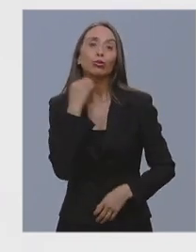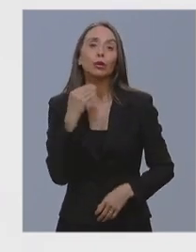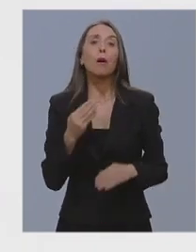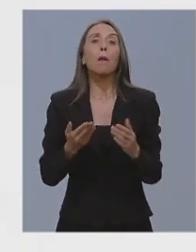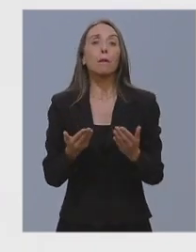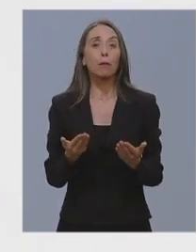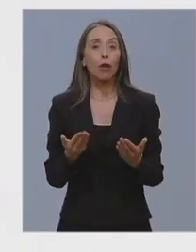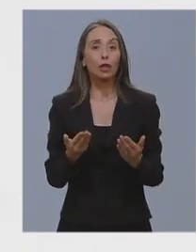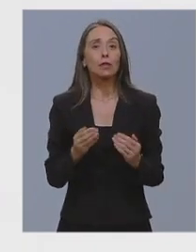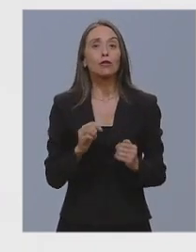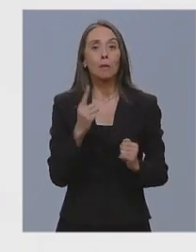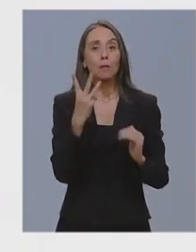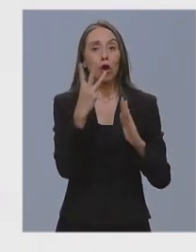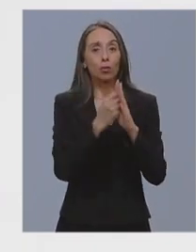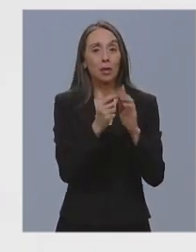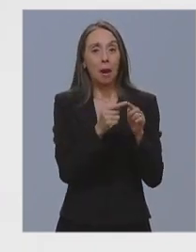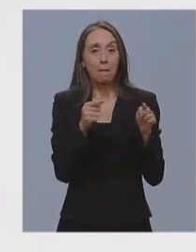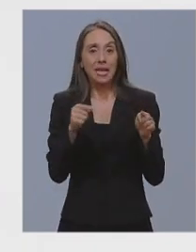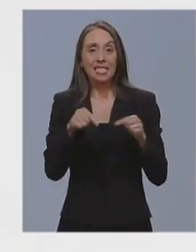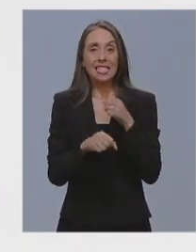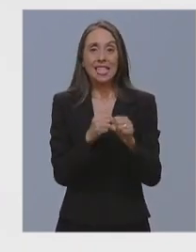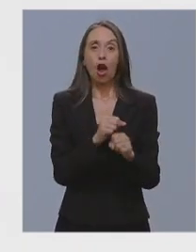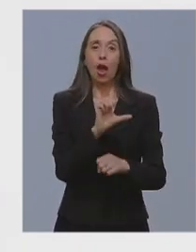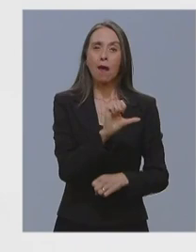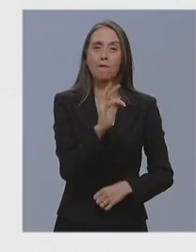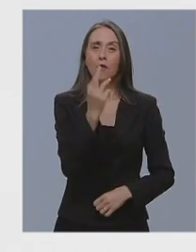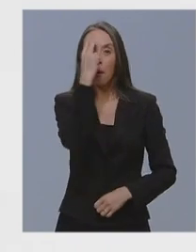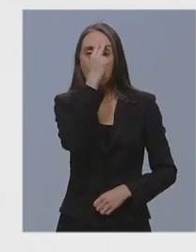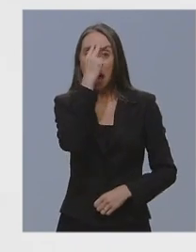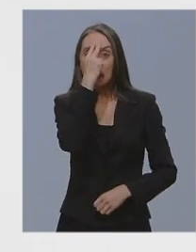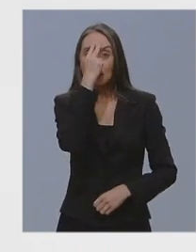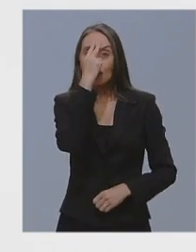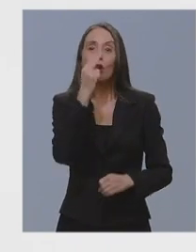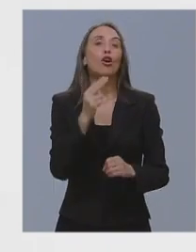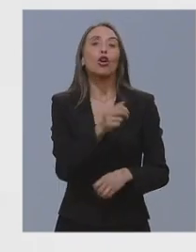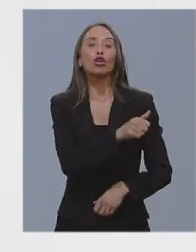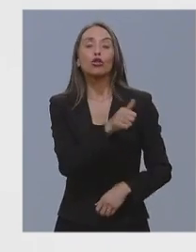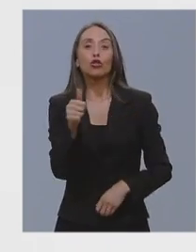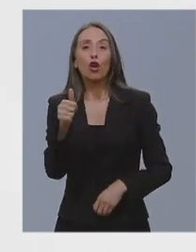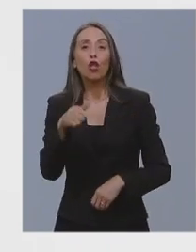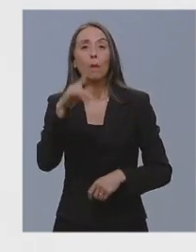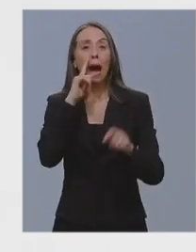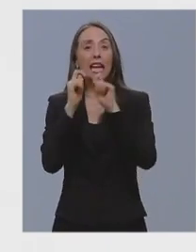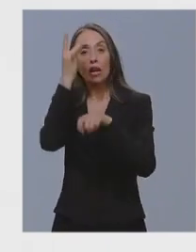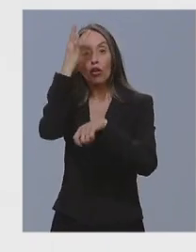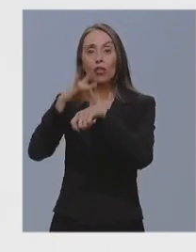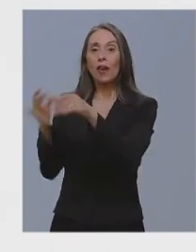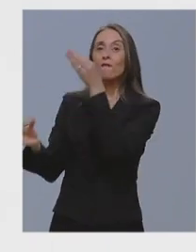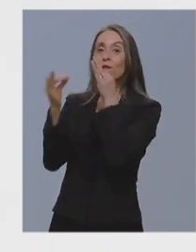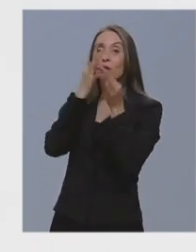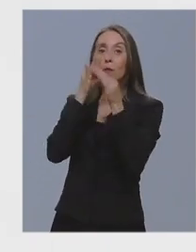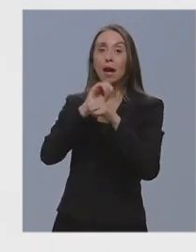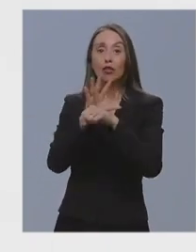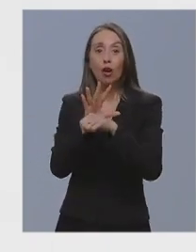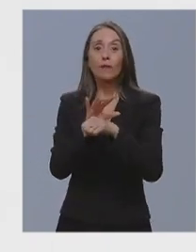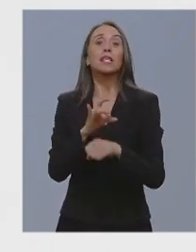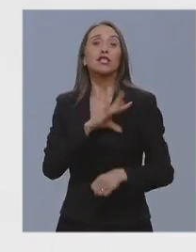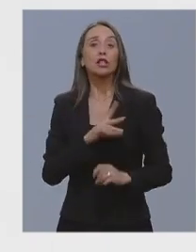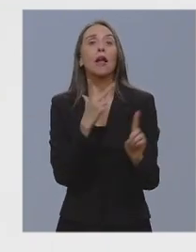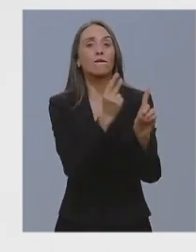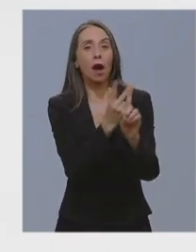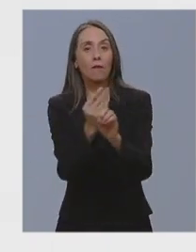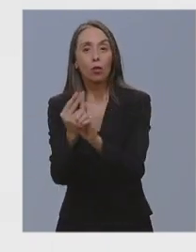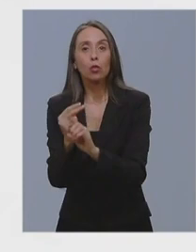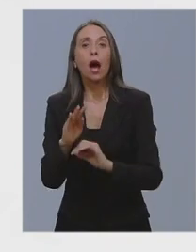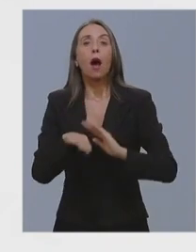forma, durante el primer trimestre de este año, esperamos vacunar a toda la población de mayor riesgo de nuestro país. Luego